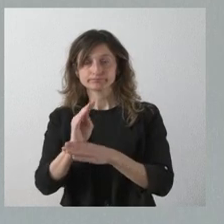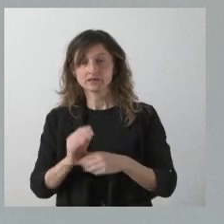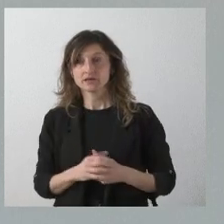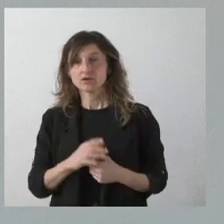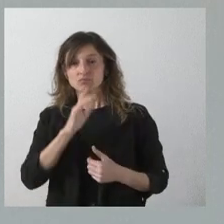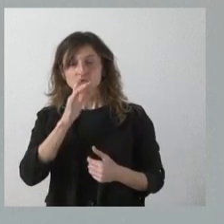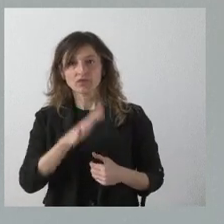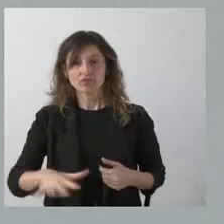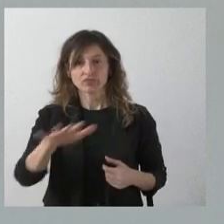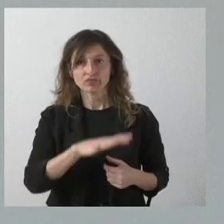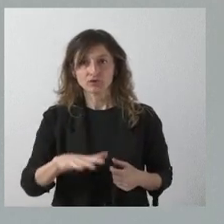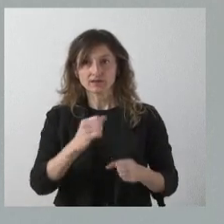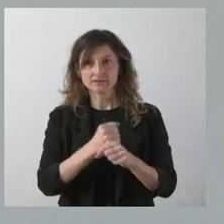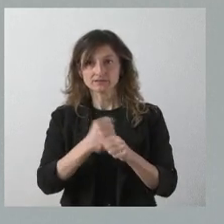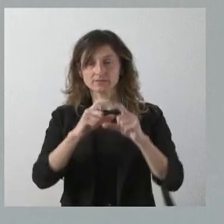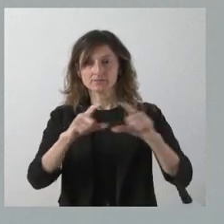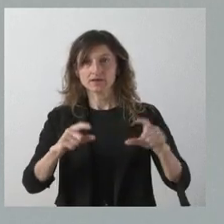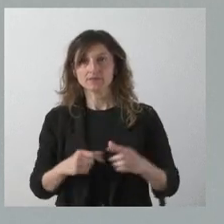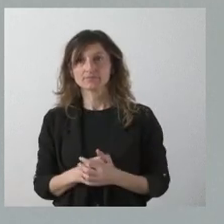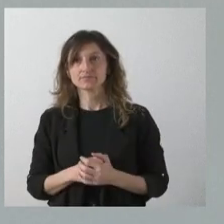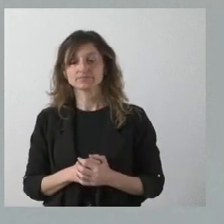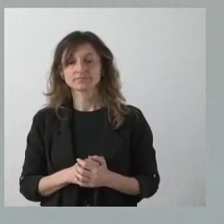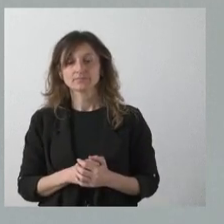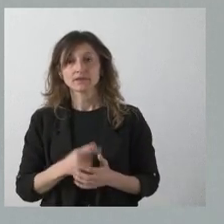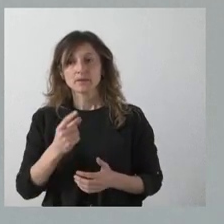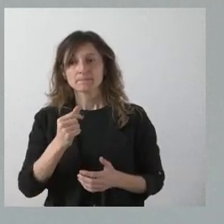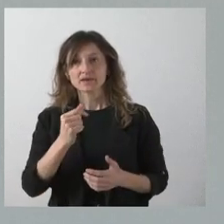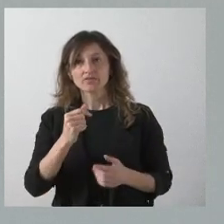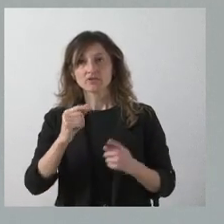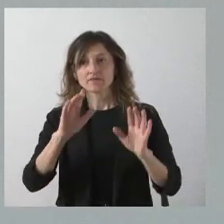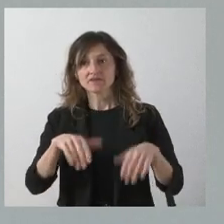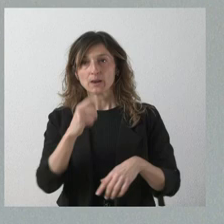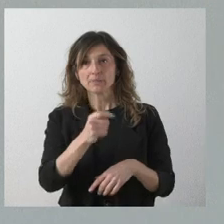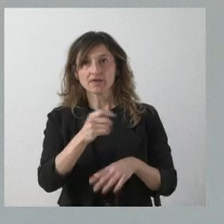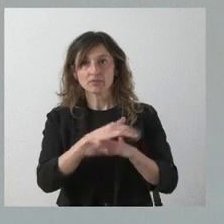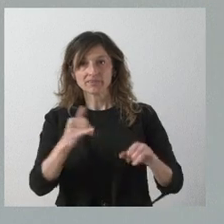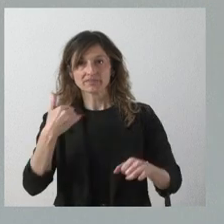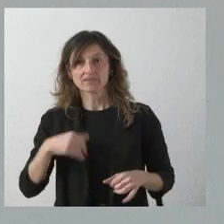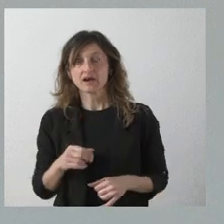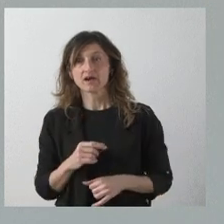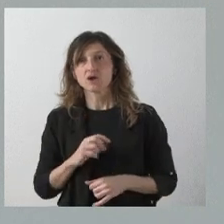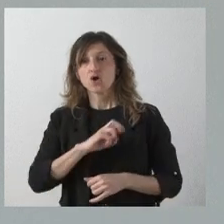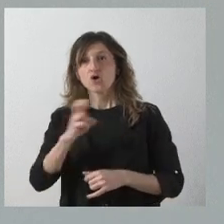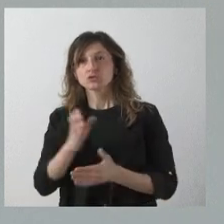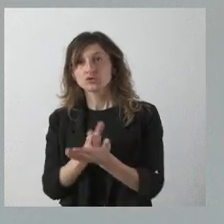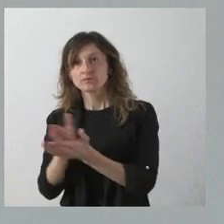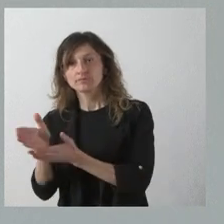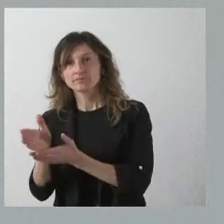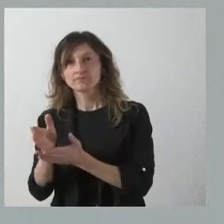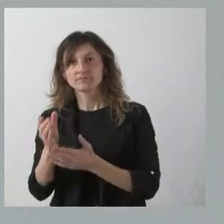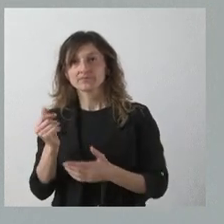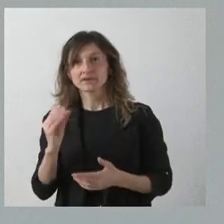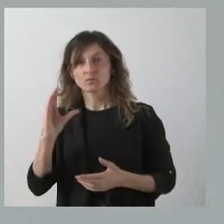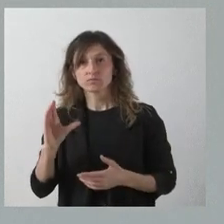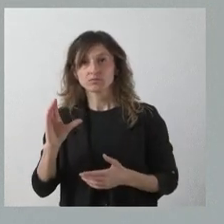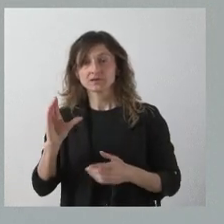estaban ubicadas en la zona, independientemente del daño causado. Estas cantidades se resolvieron y pagaron. Y luego, una cantidad paralela que llevaba